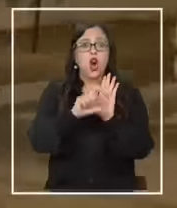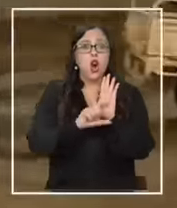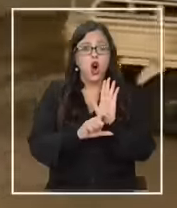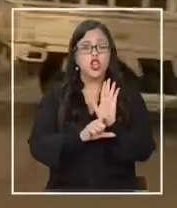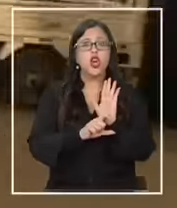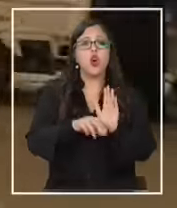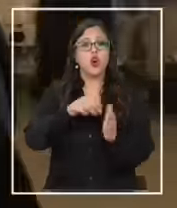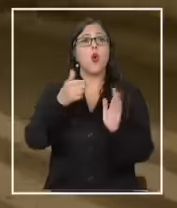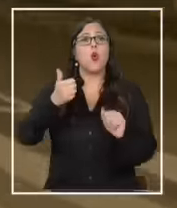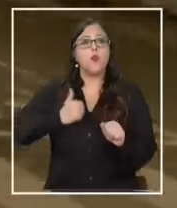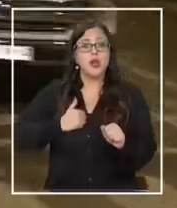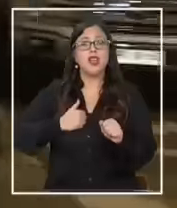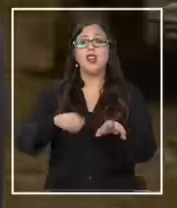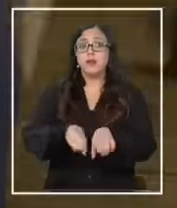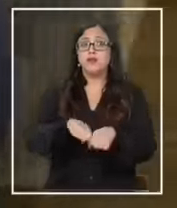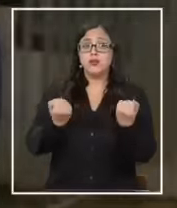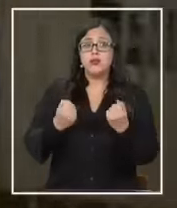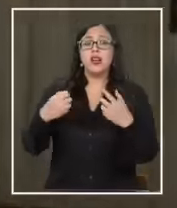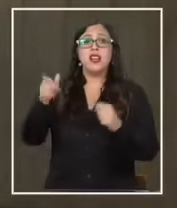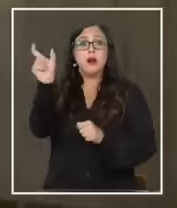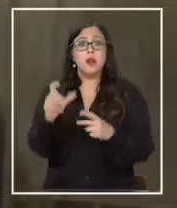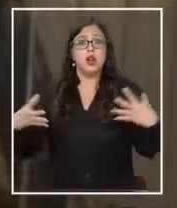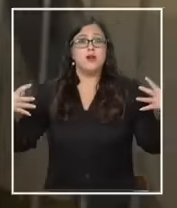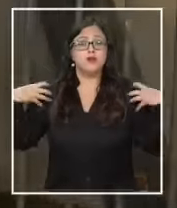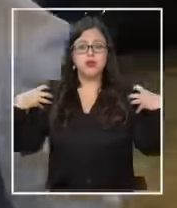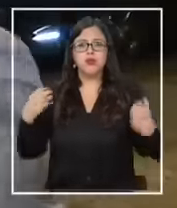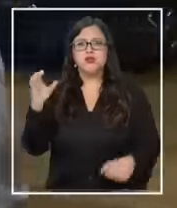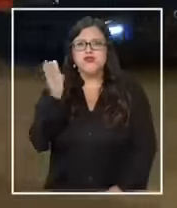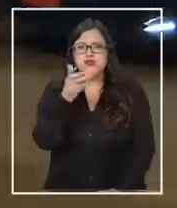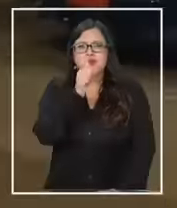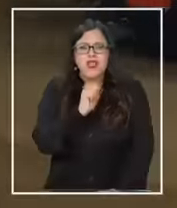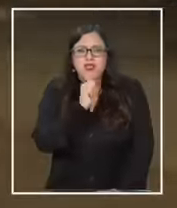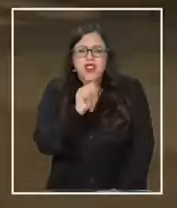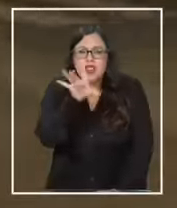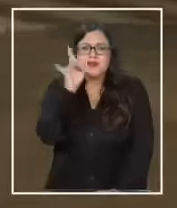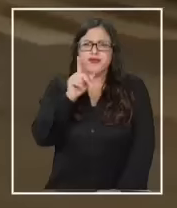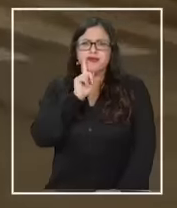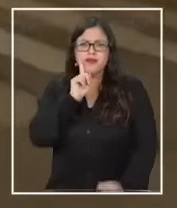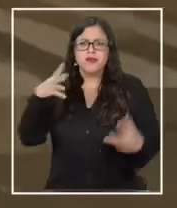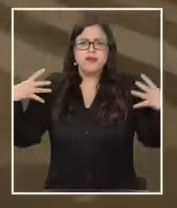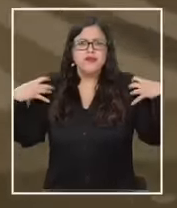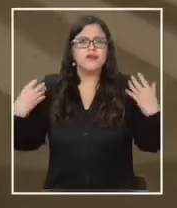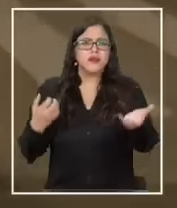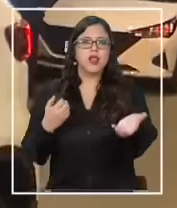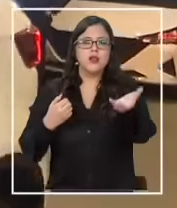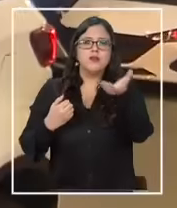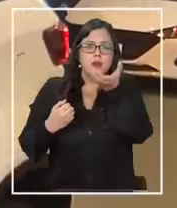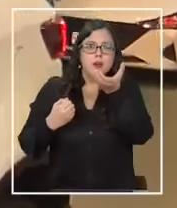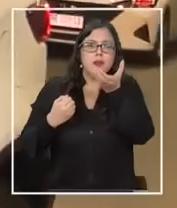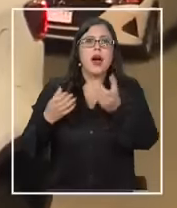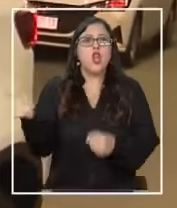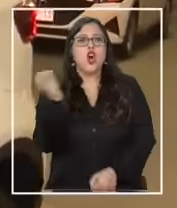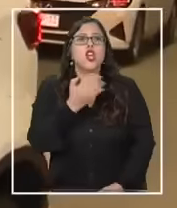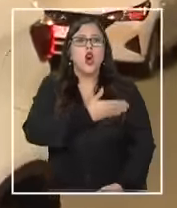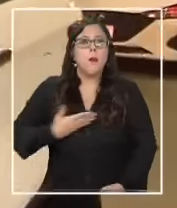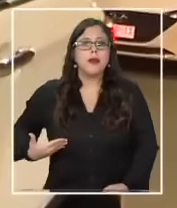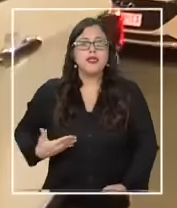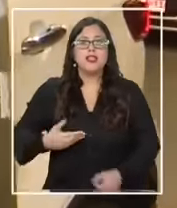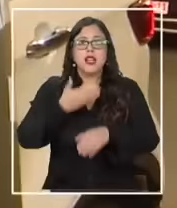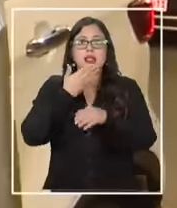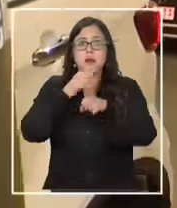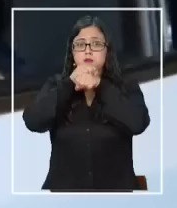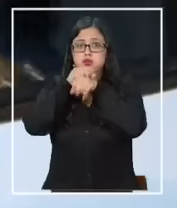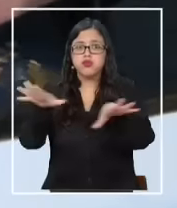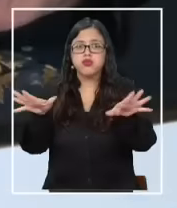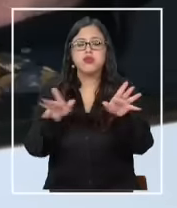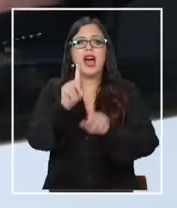roto y no fue el único. El responsable, cuyo nombre aún se desconoce, no solamente grabó la intervención del mandatario, también la difundió